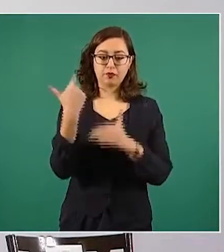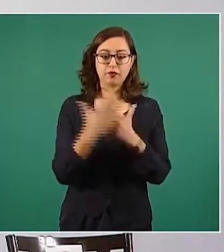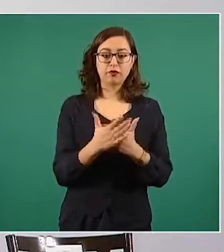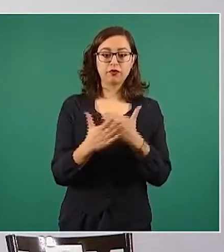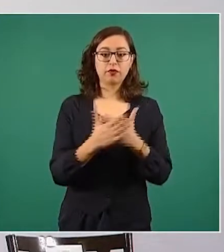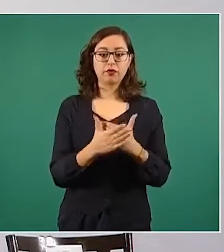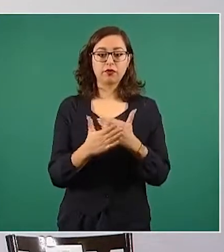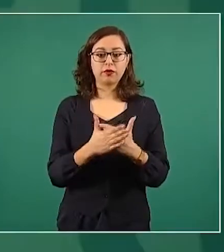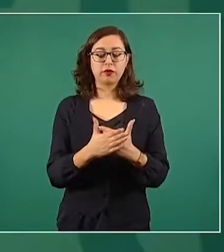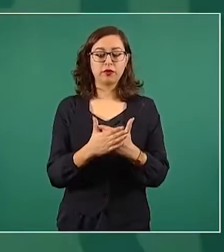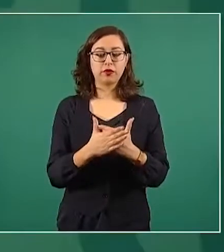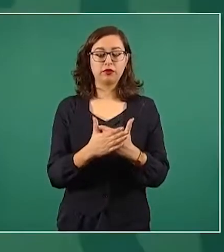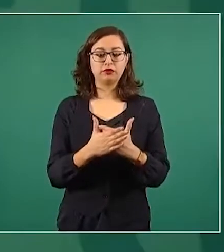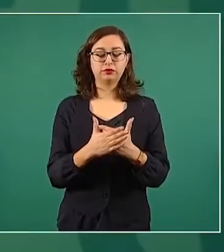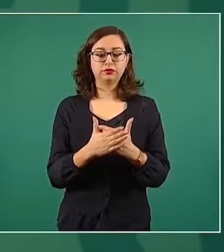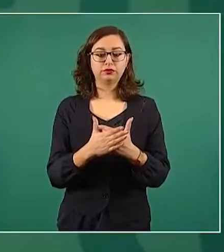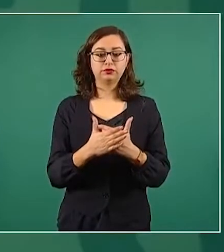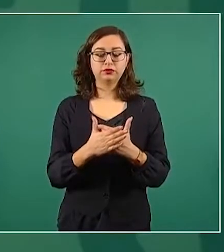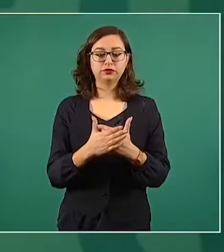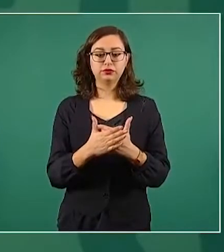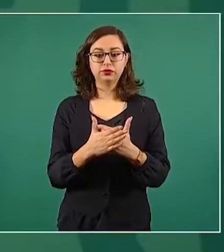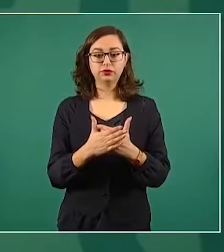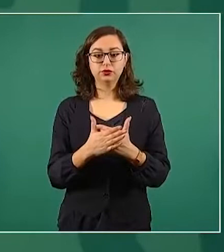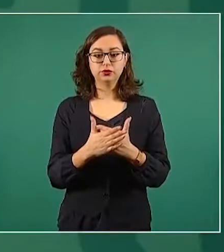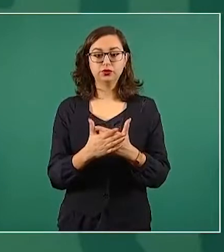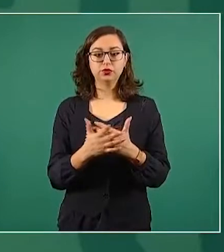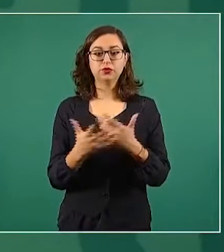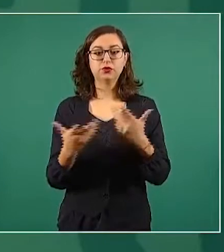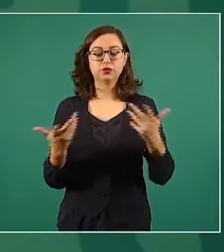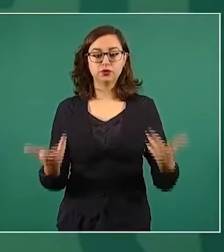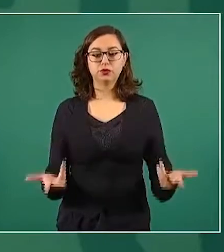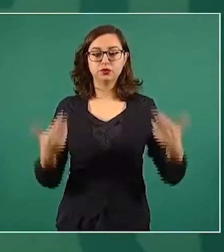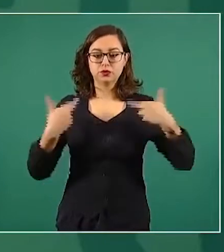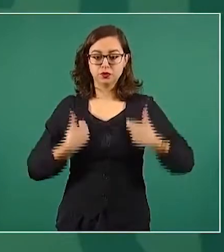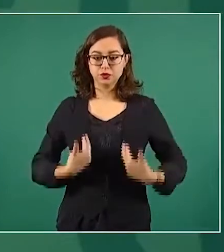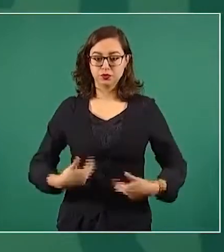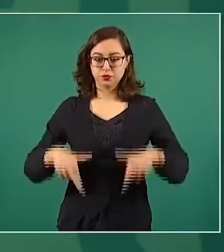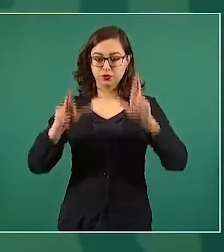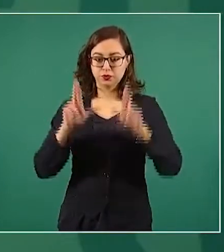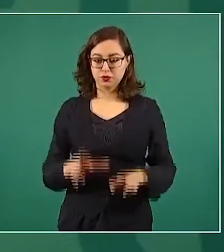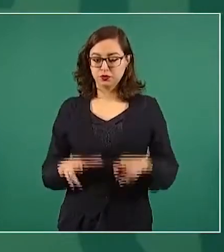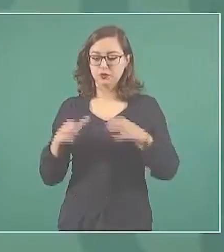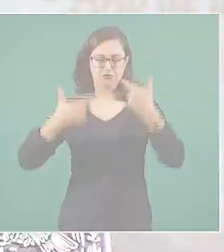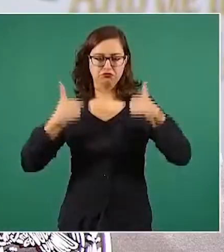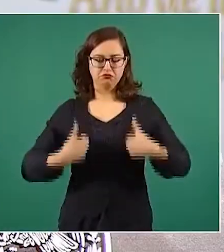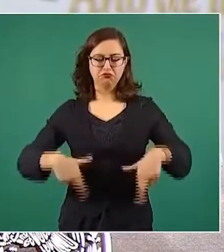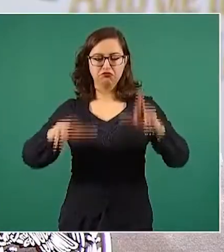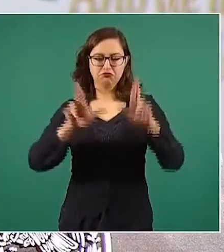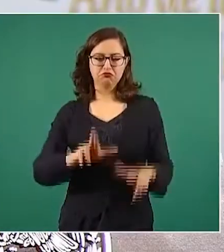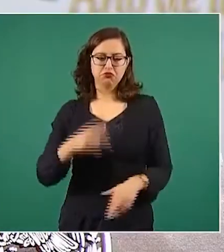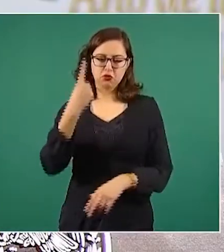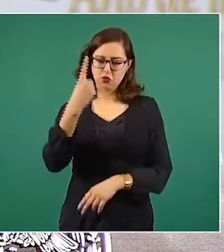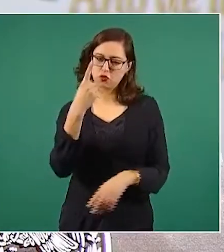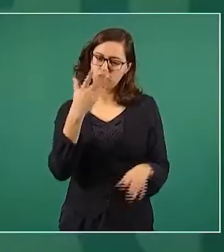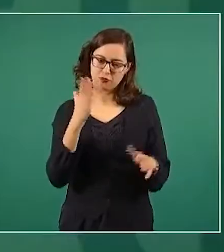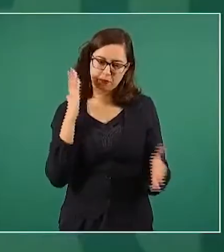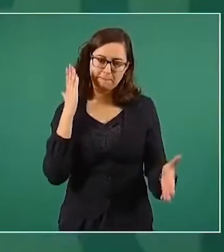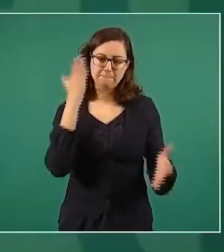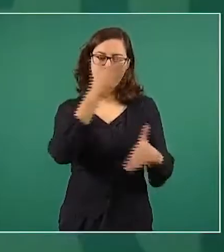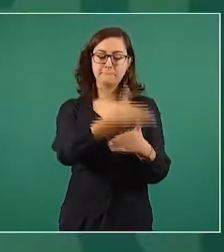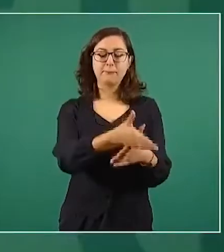por la situación de la pandemia y